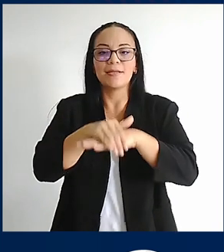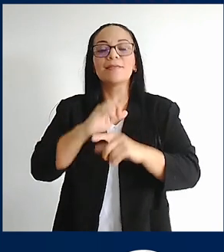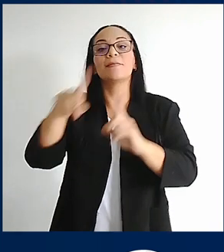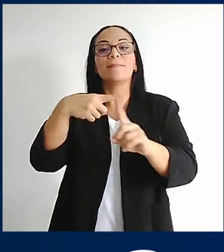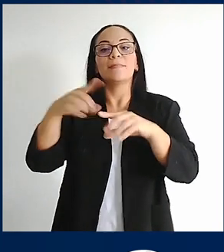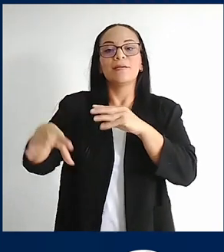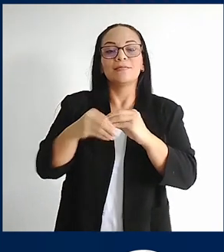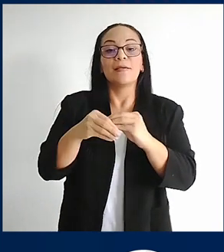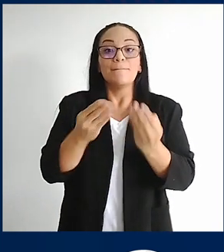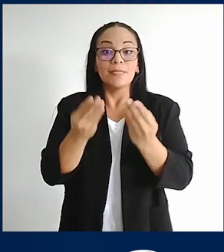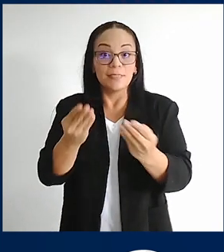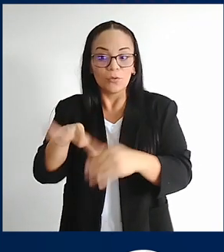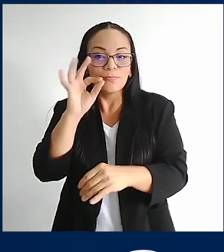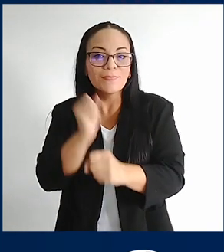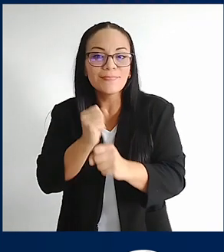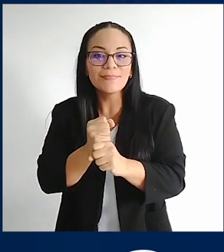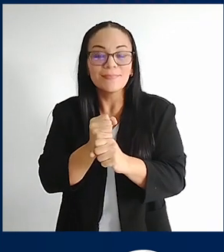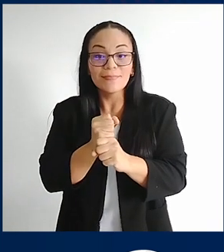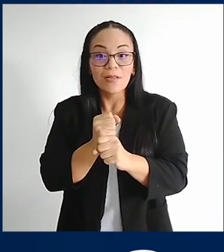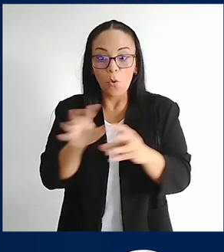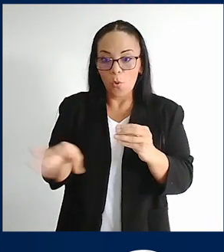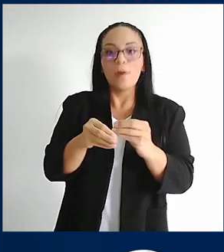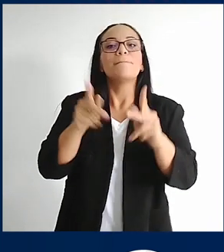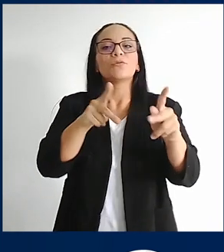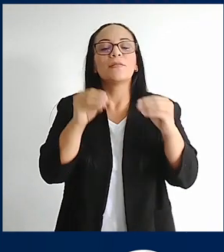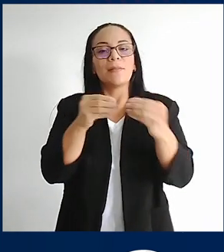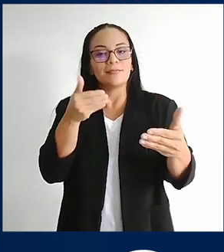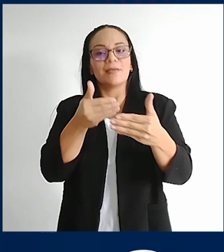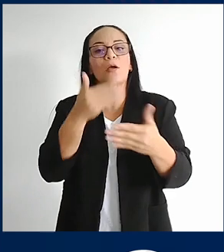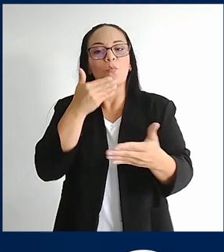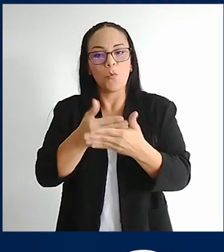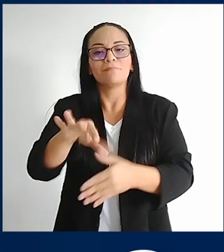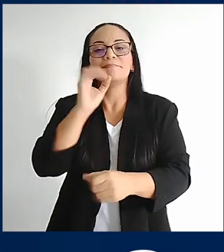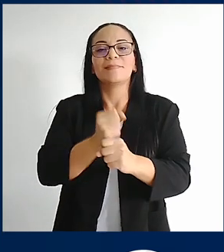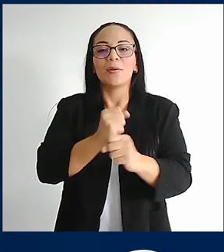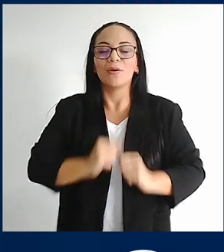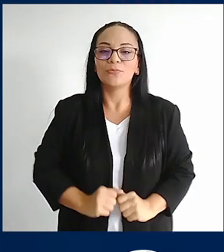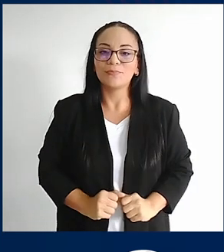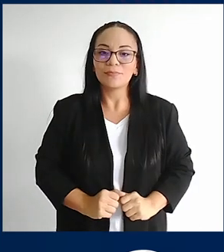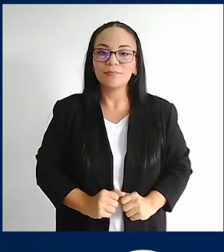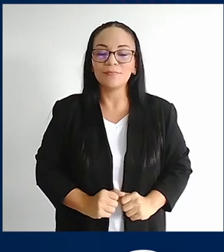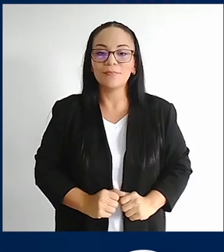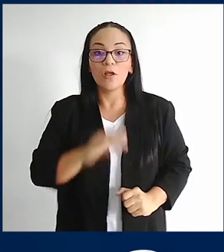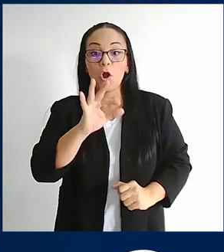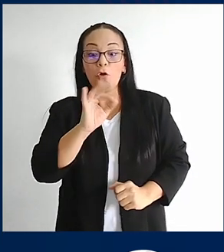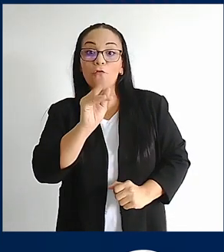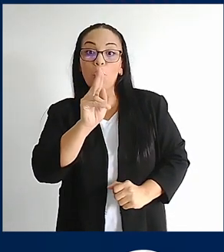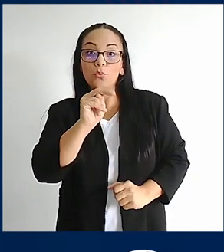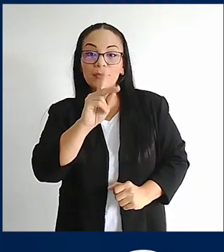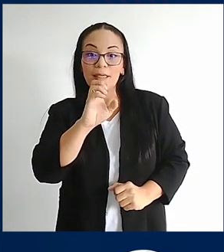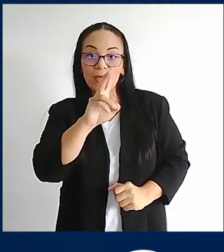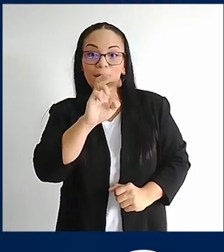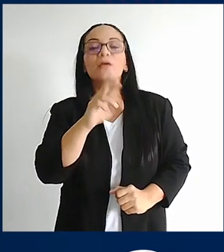sumamos el bachillerato para la empleabilidad, las personas están más cerca de un buen BRETE. Hoy en Founder en Costa Rica estamos siendo